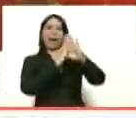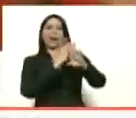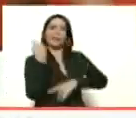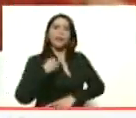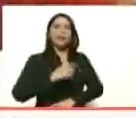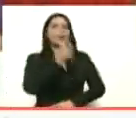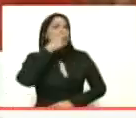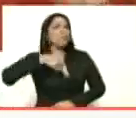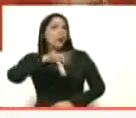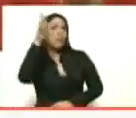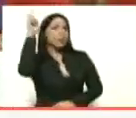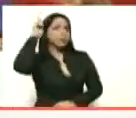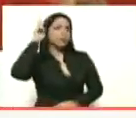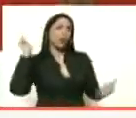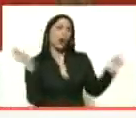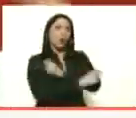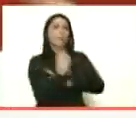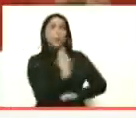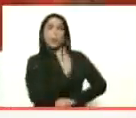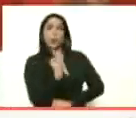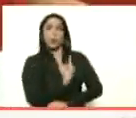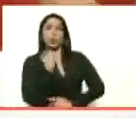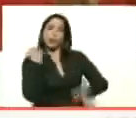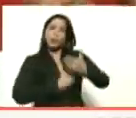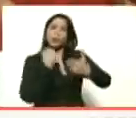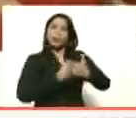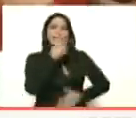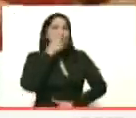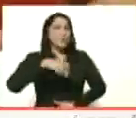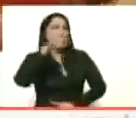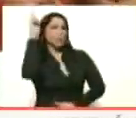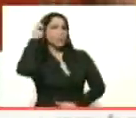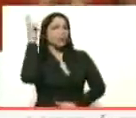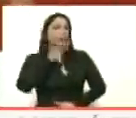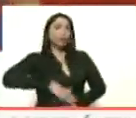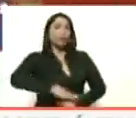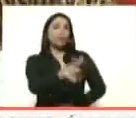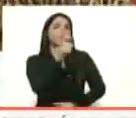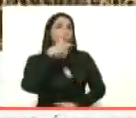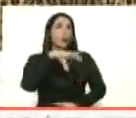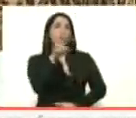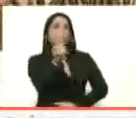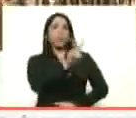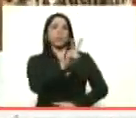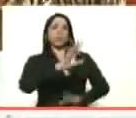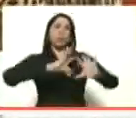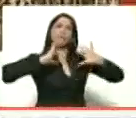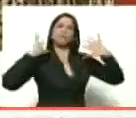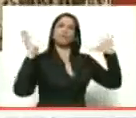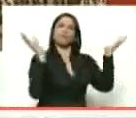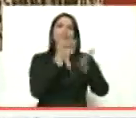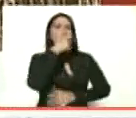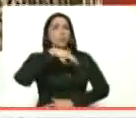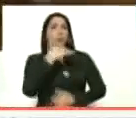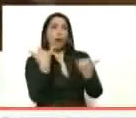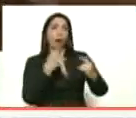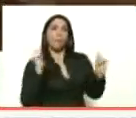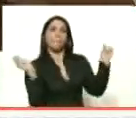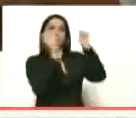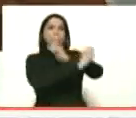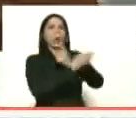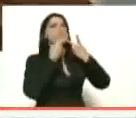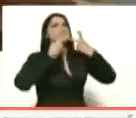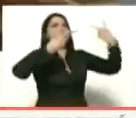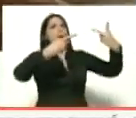pueblo Bemón y que se ha convertido no solamente en la lucha del pueblo Bemón, sino de todo el pueblo de Venezuela y el pueblo del mundo. Porque ahora nos convertimos en